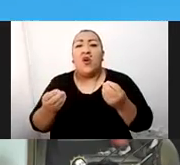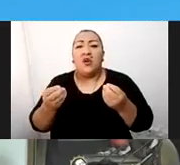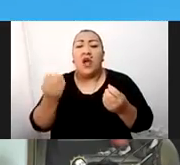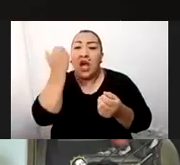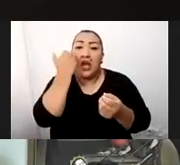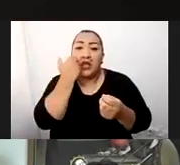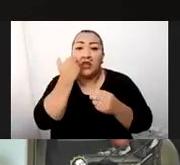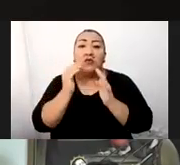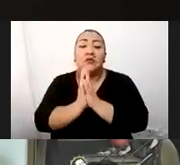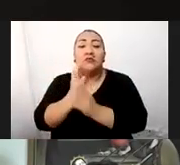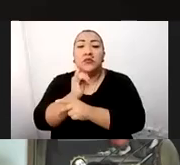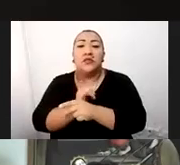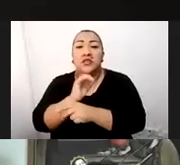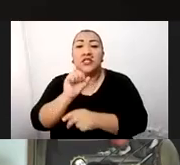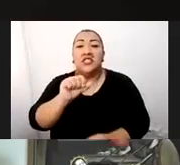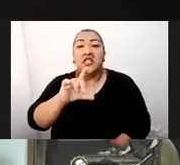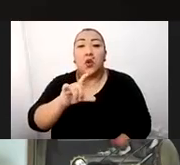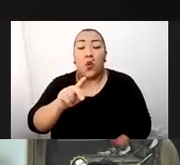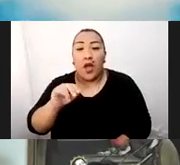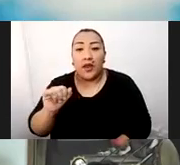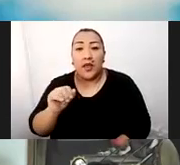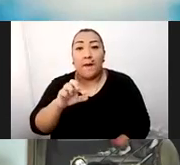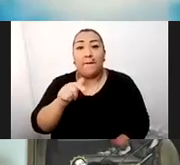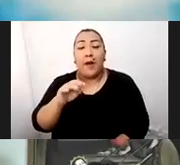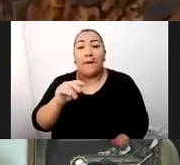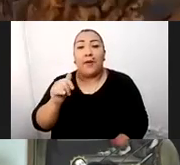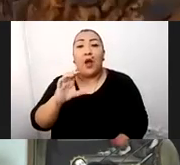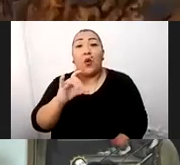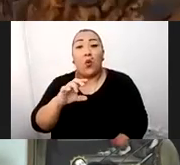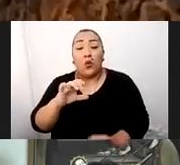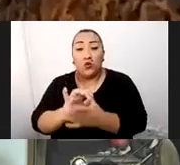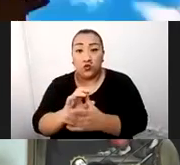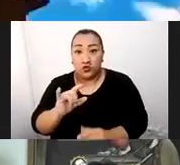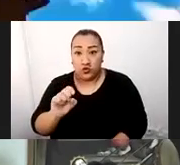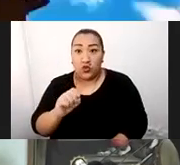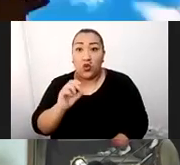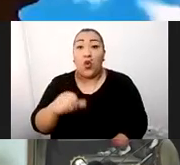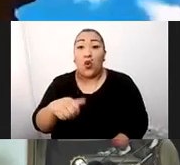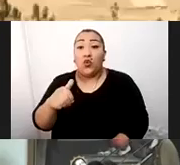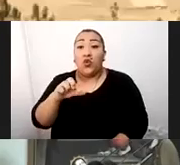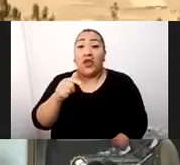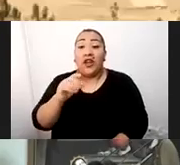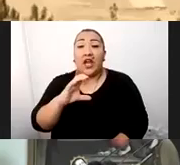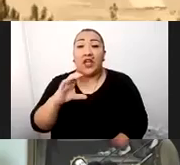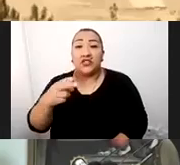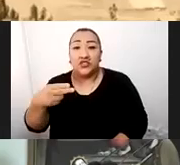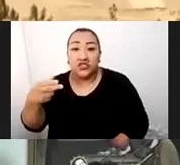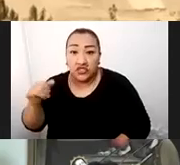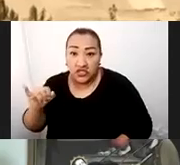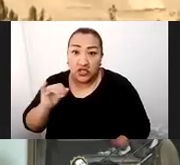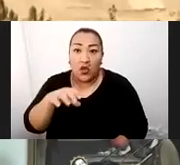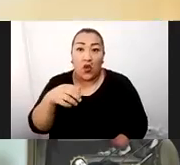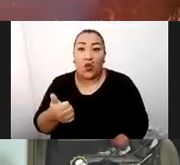Sicuani, la Iglesia de Pampacuchu, el Complejo Arqueológico de Rakchi, el Sitio Arqueológico de Machu